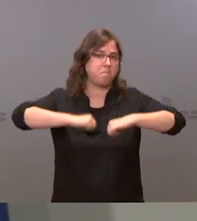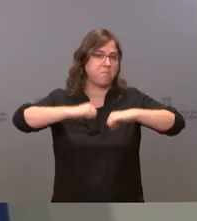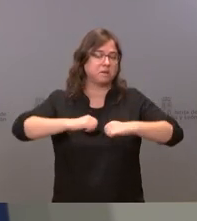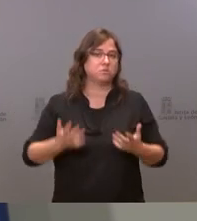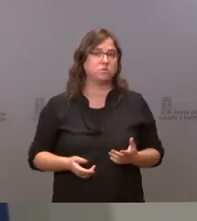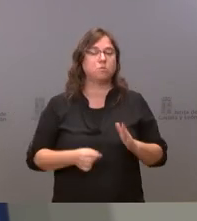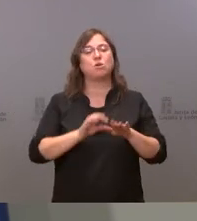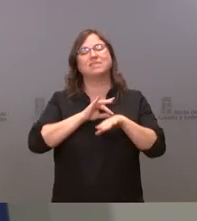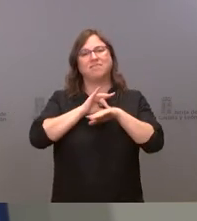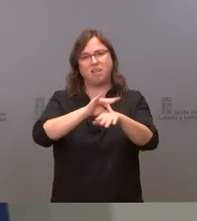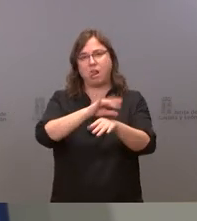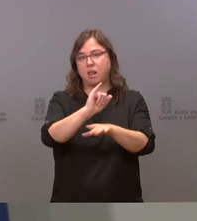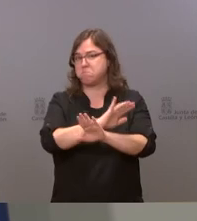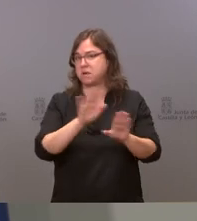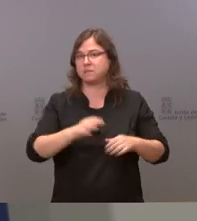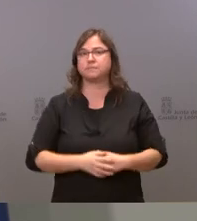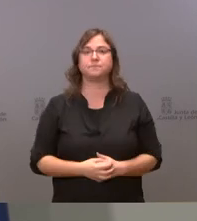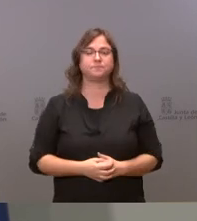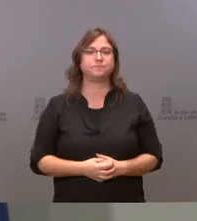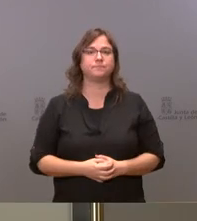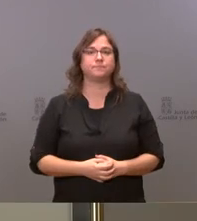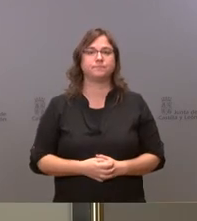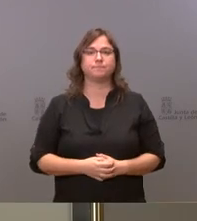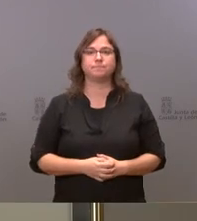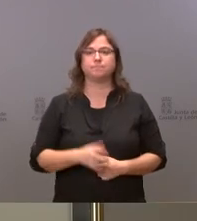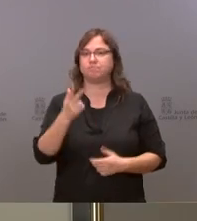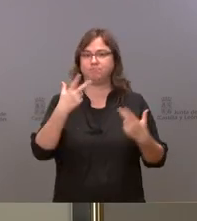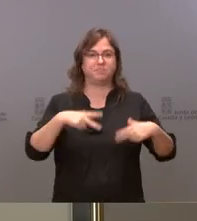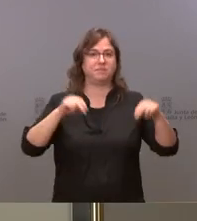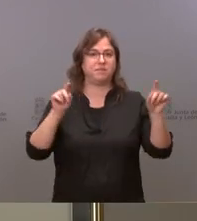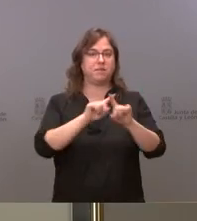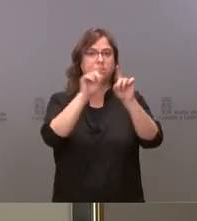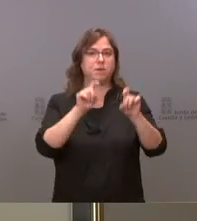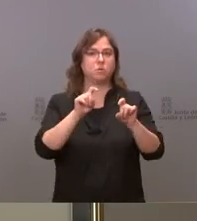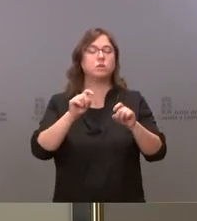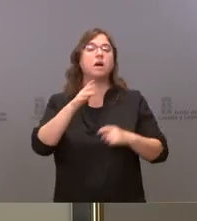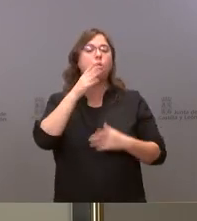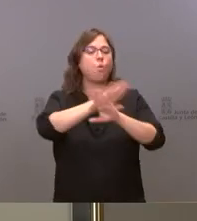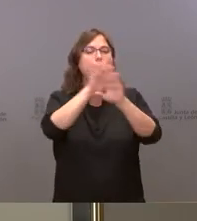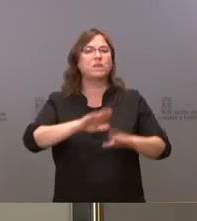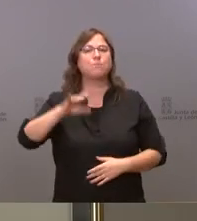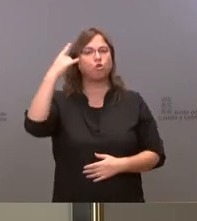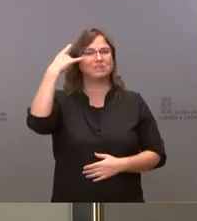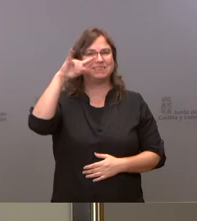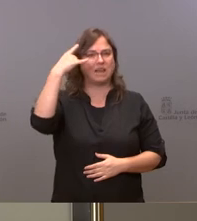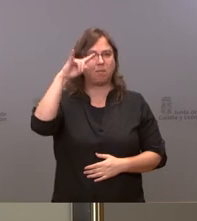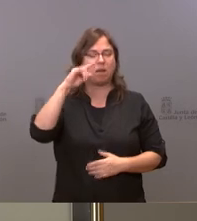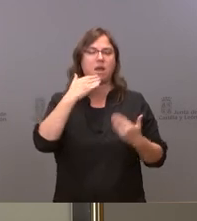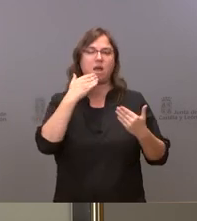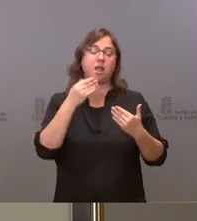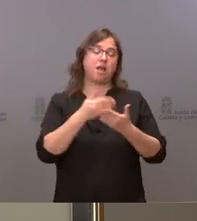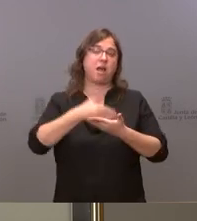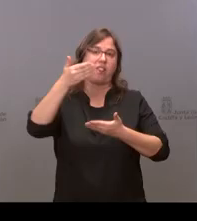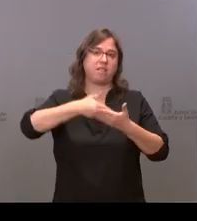tienen una guía de actuación pues cerramos este turno de preguntas en Salamanca con la gaceta Javier Hernández cuando